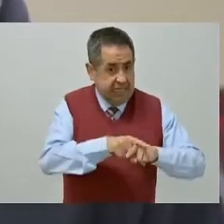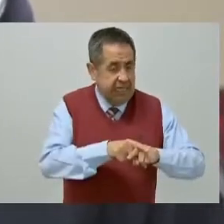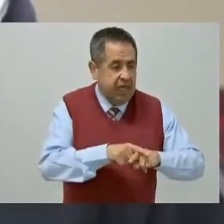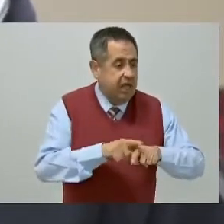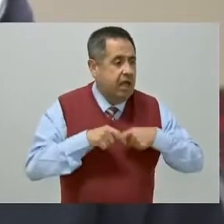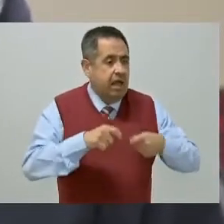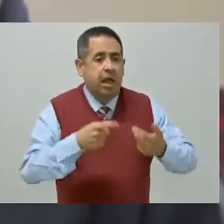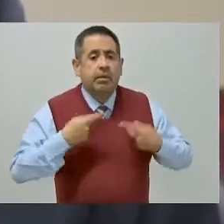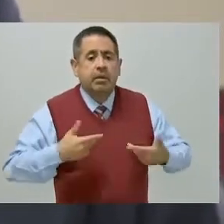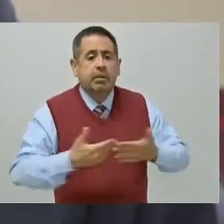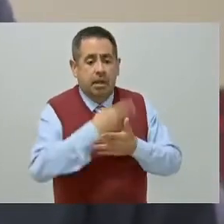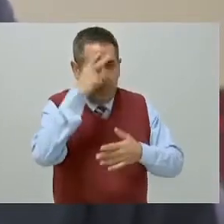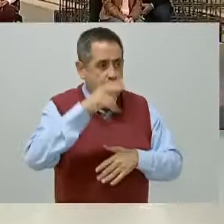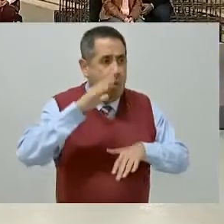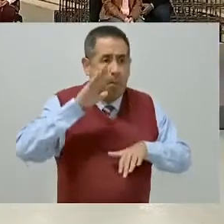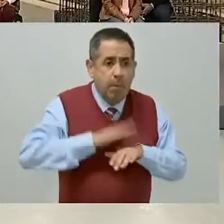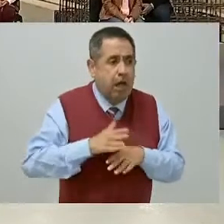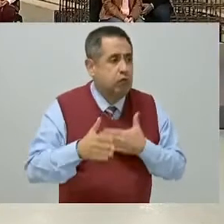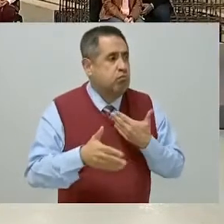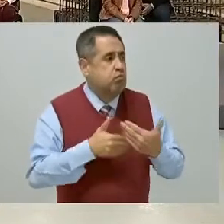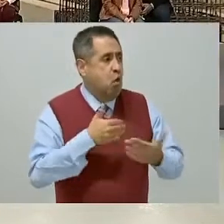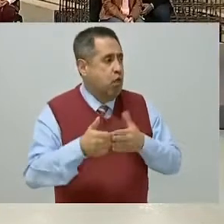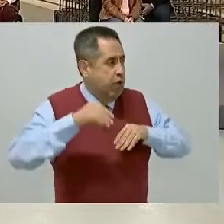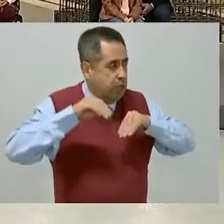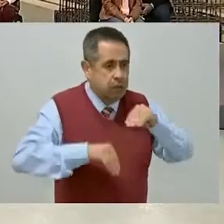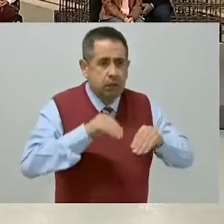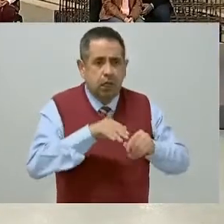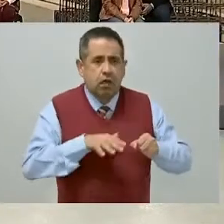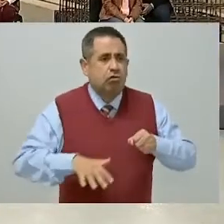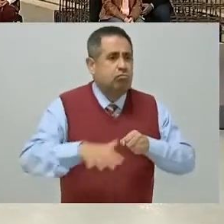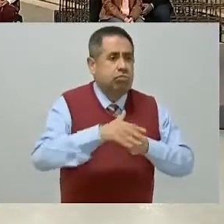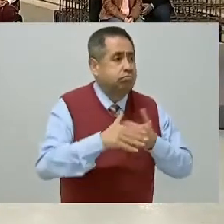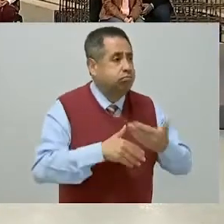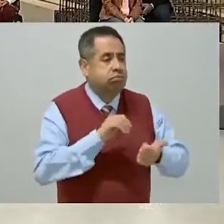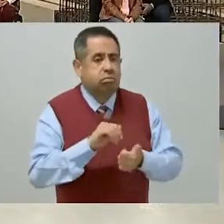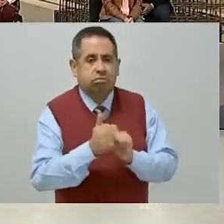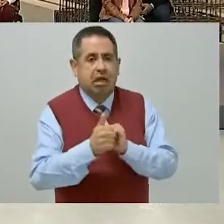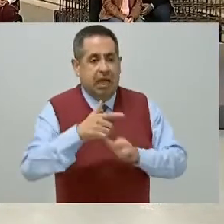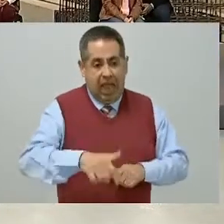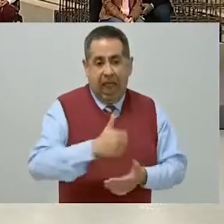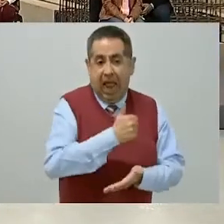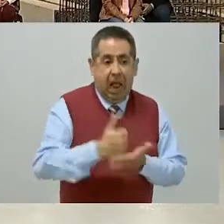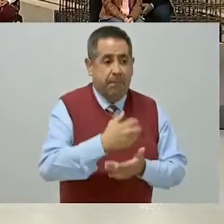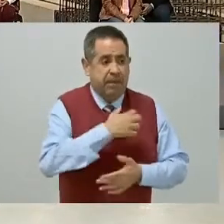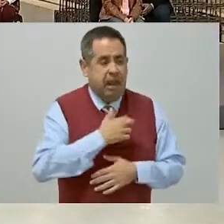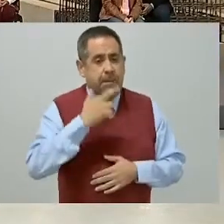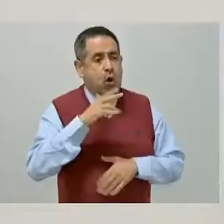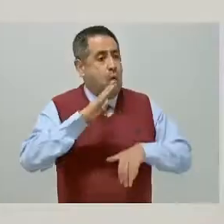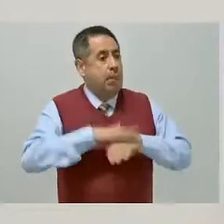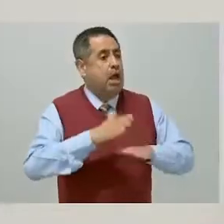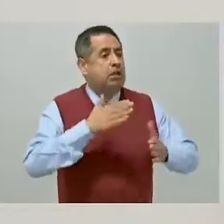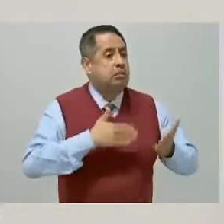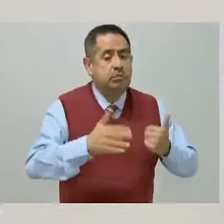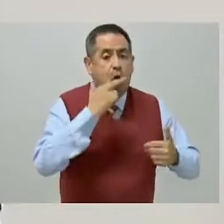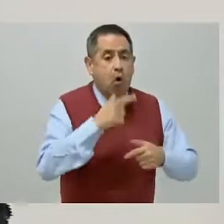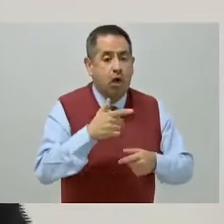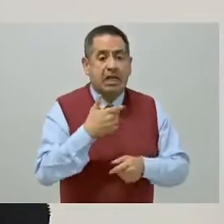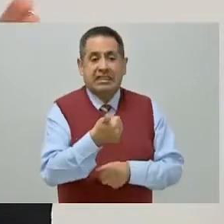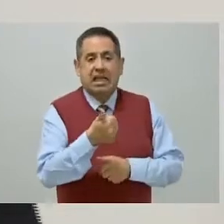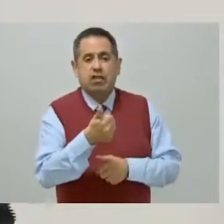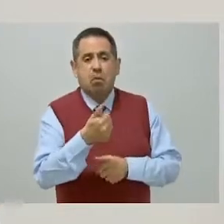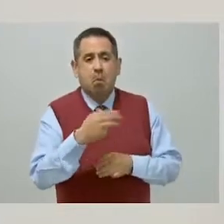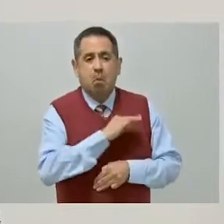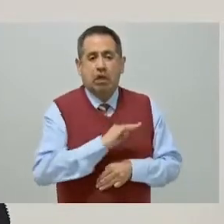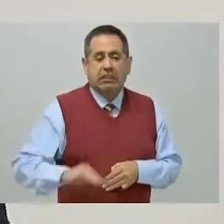mexiquenses la oportunidad de modernizar el desarrollo urbano de su capital y de los seis municipios por los que